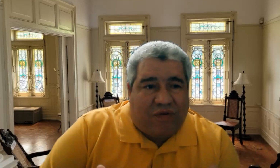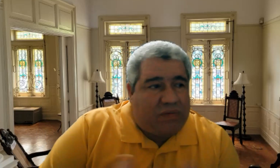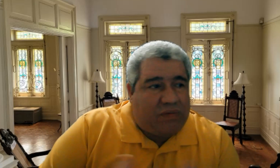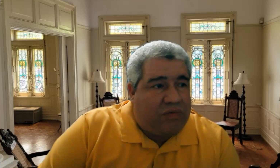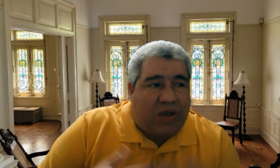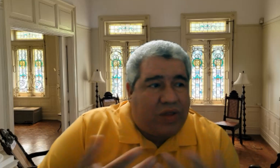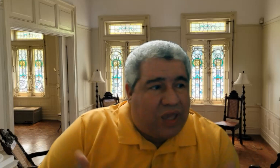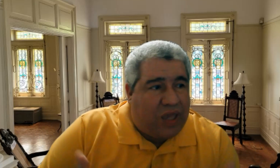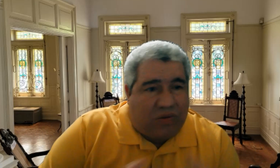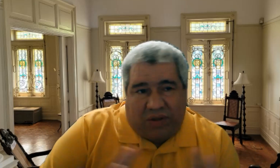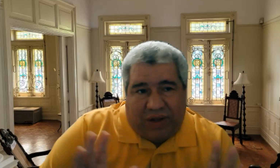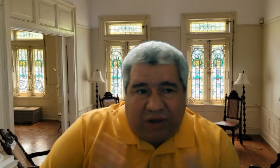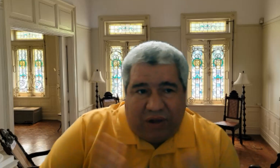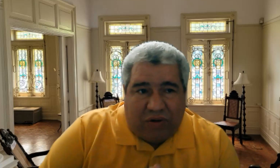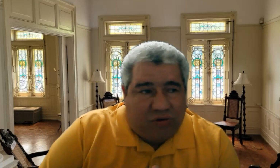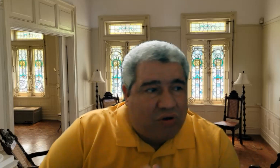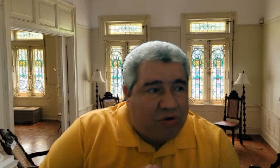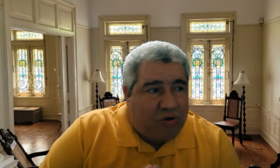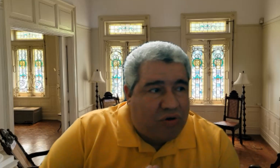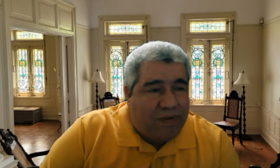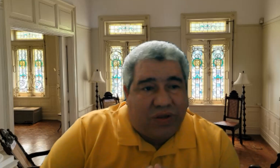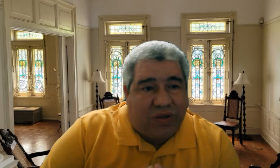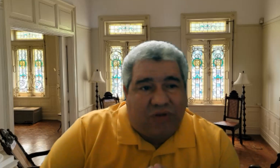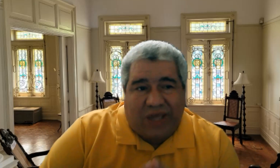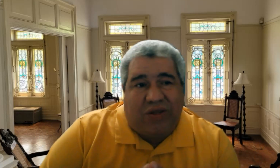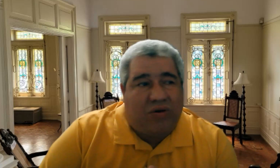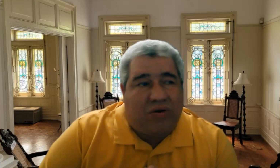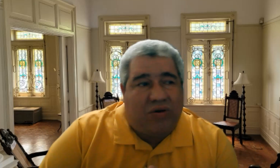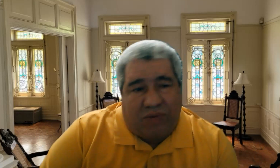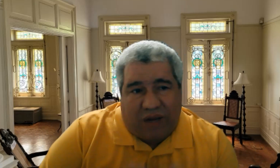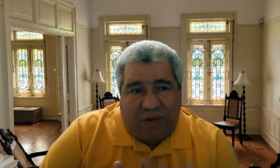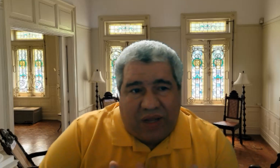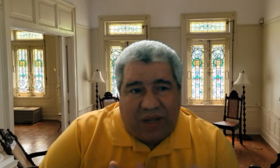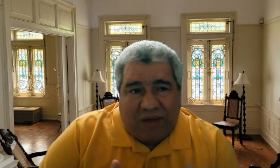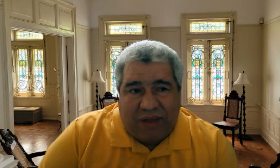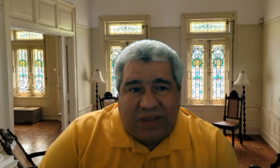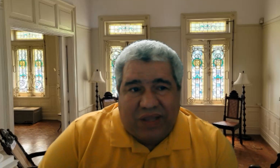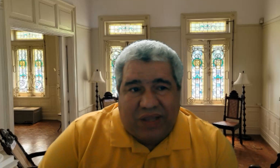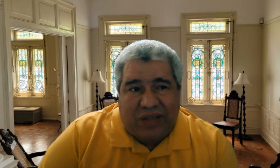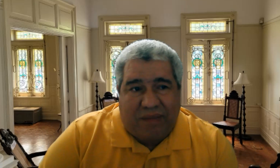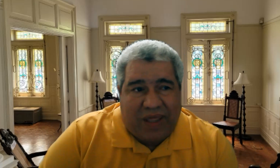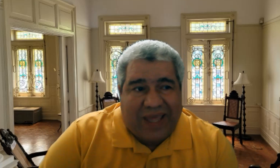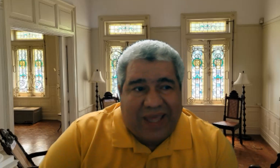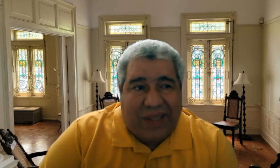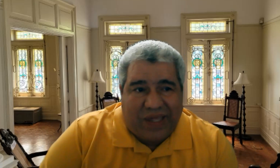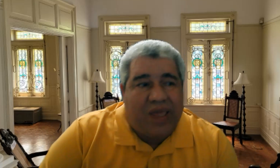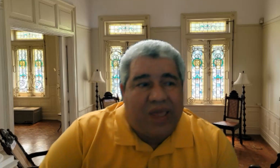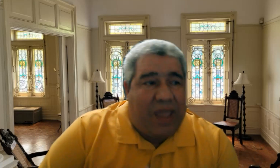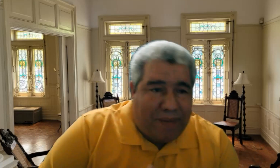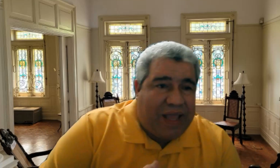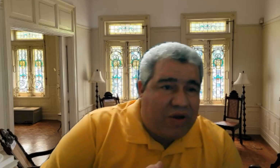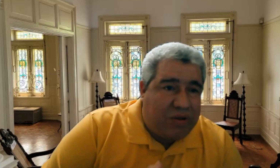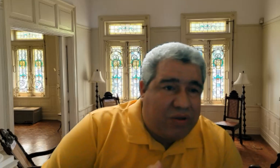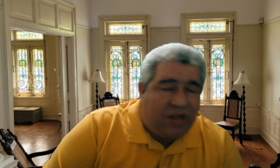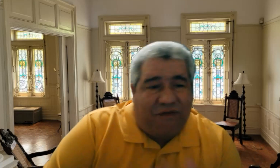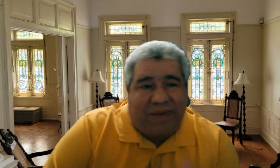Ashford luego de eso de verdad no lo conozco pero lo que sí yo conozco como trabajo en la escuela de medicina y ciencias médicas es que sí en